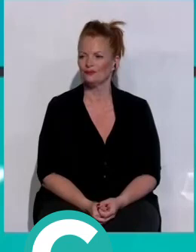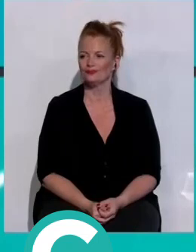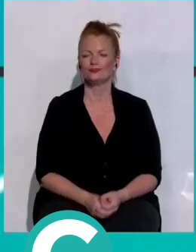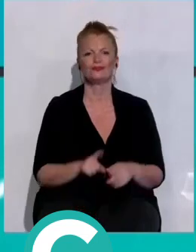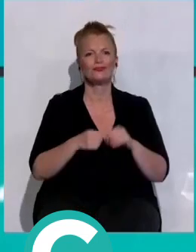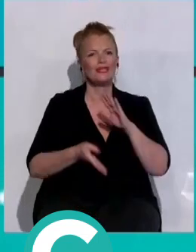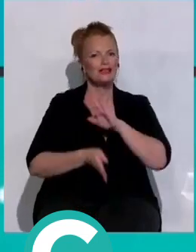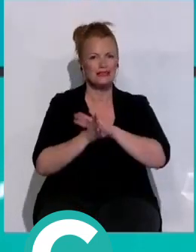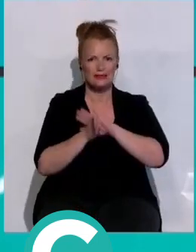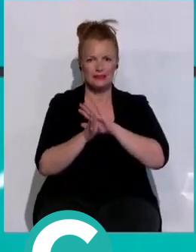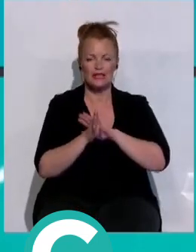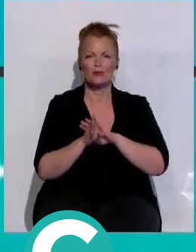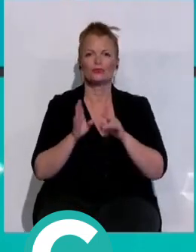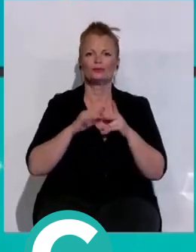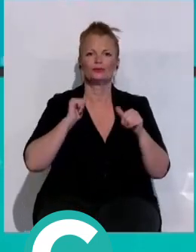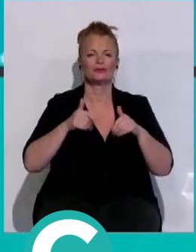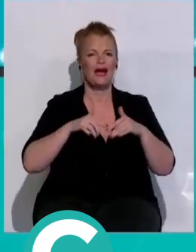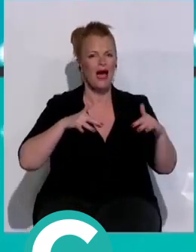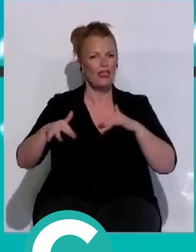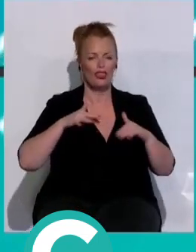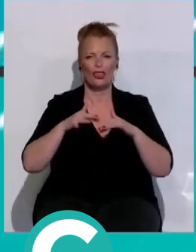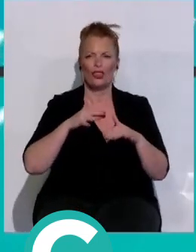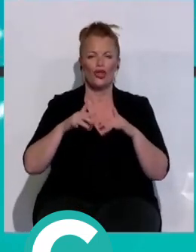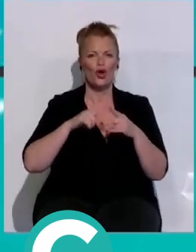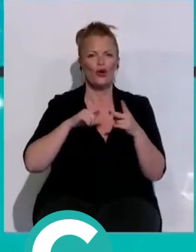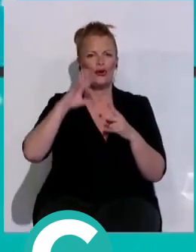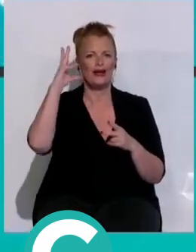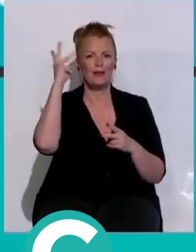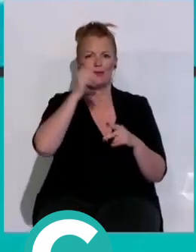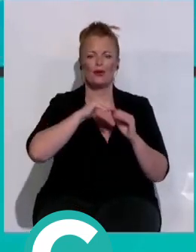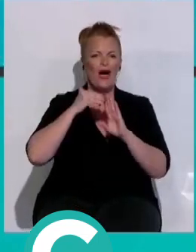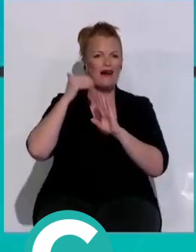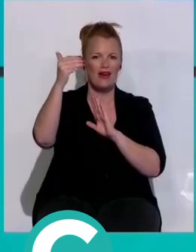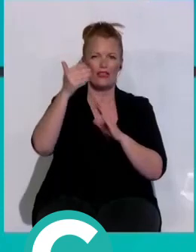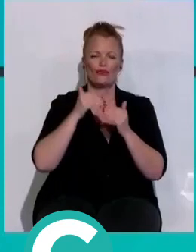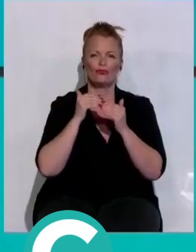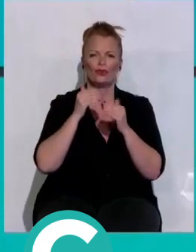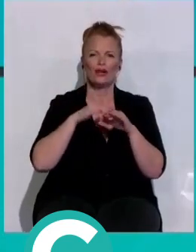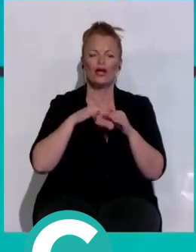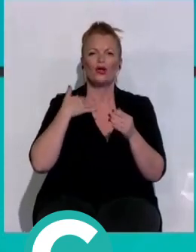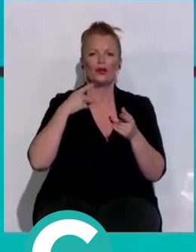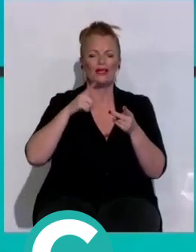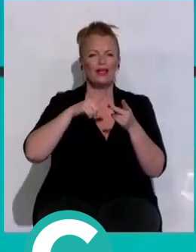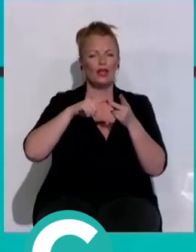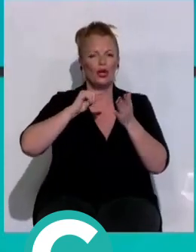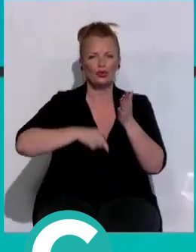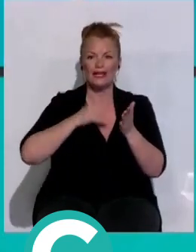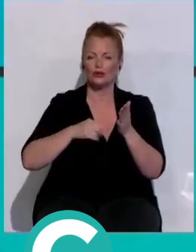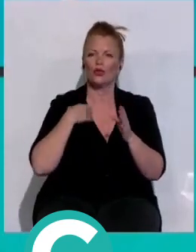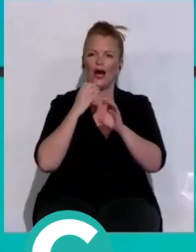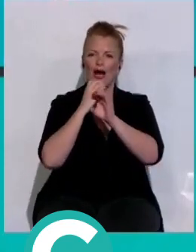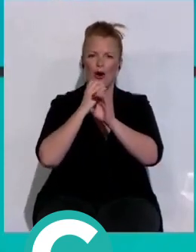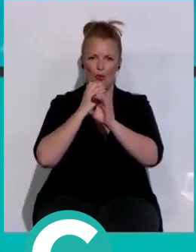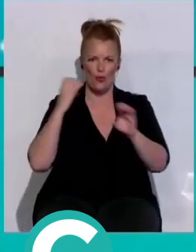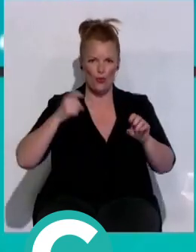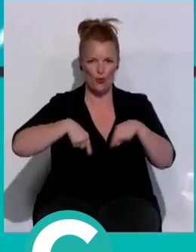Seguimos aprobado el programa de acción climática y un nuevo avance para el futuro contrato del servicio de autobuses urbanos. En